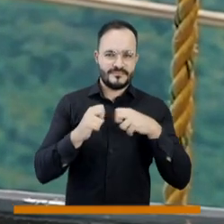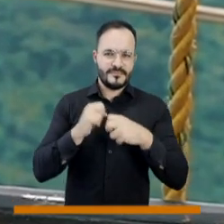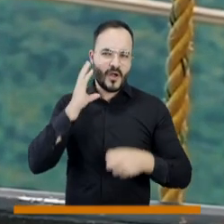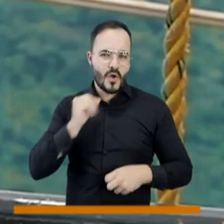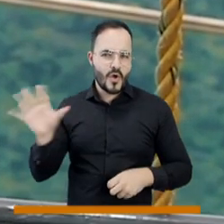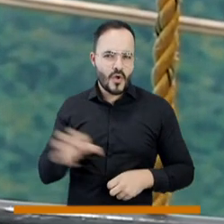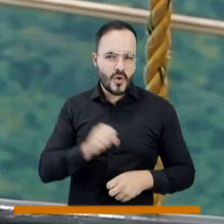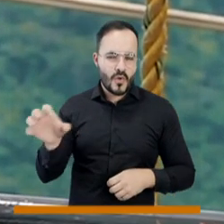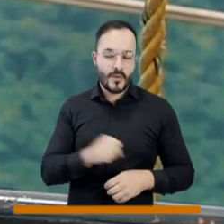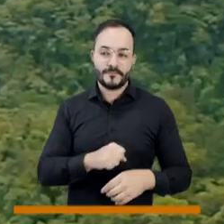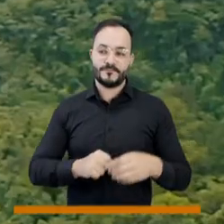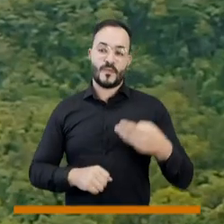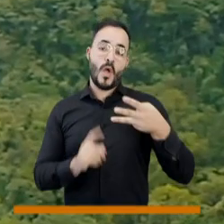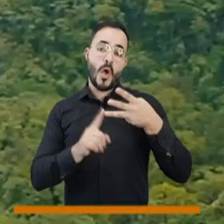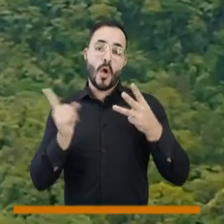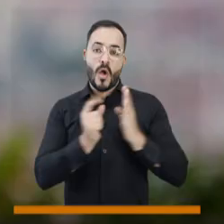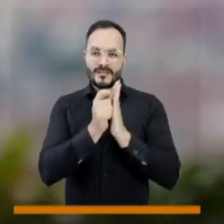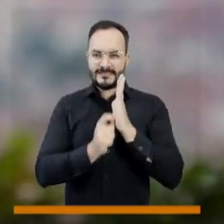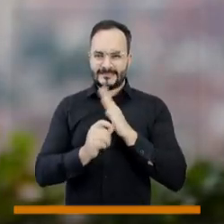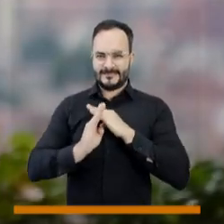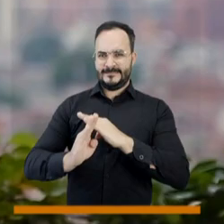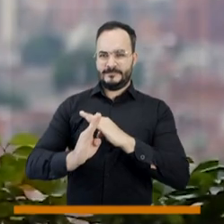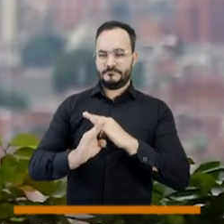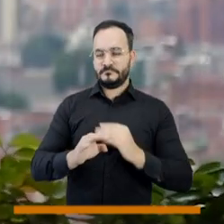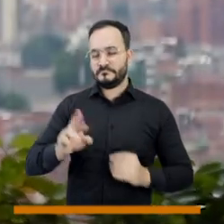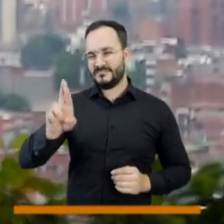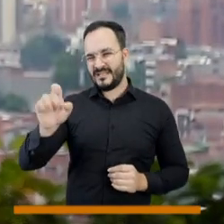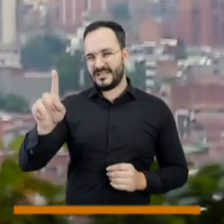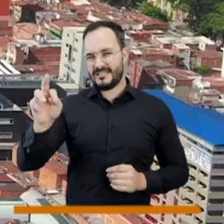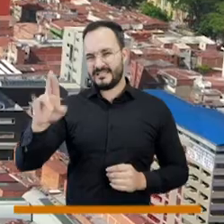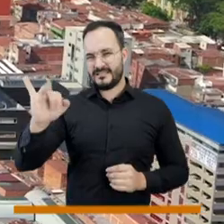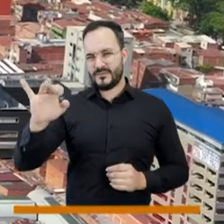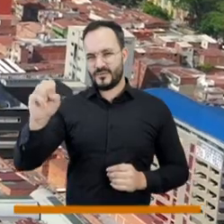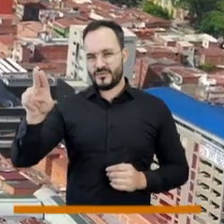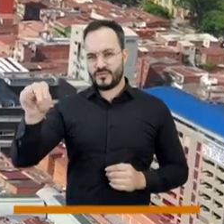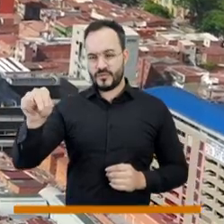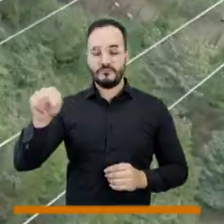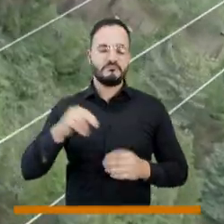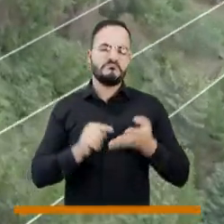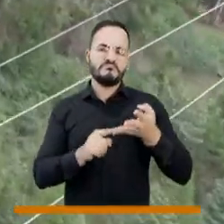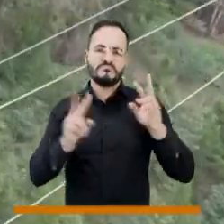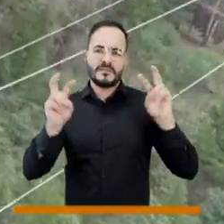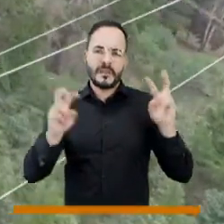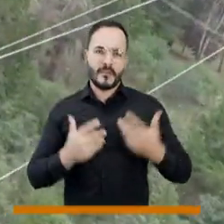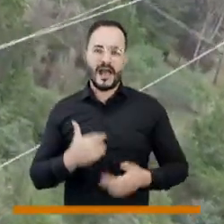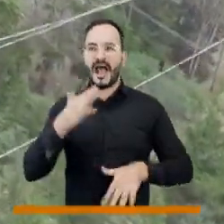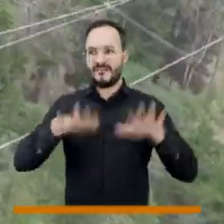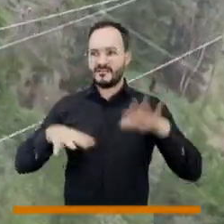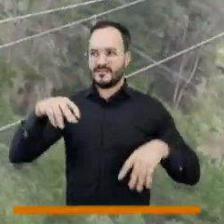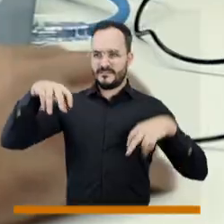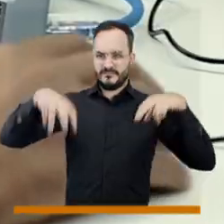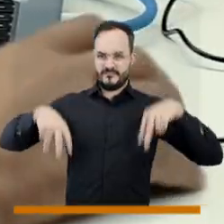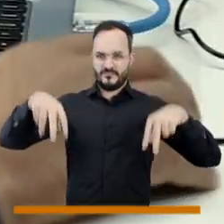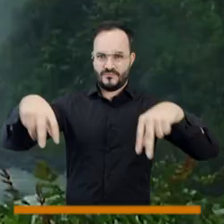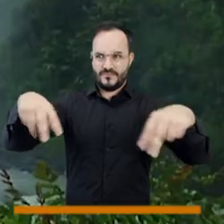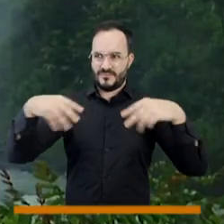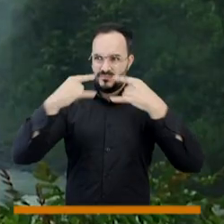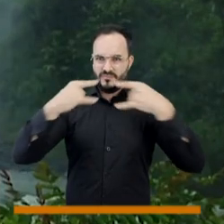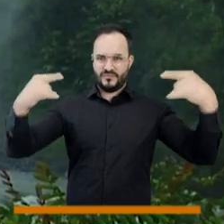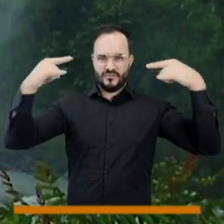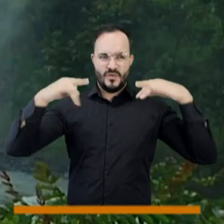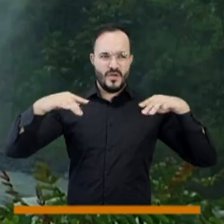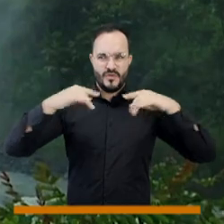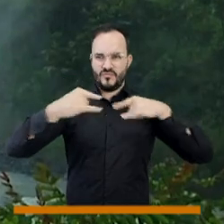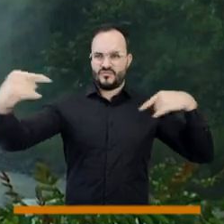las restricciones, que las restricciones, para ponerlo en términos muy simples, es cuando toca prender algunas centrales técnicas muy costosas